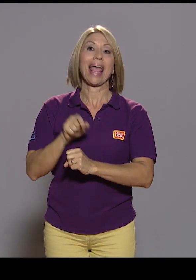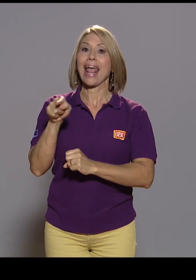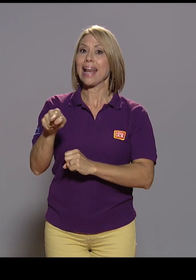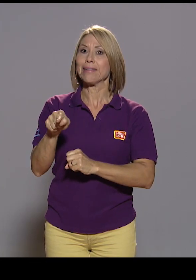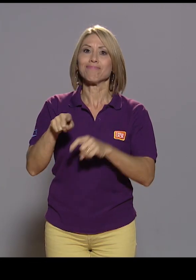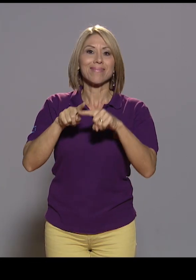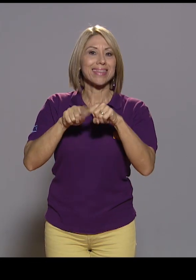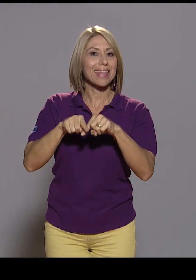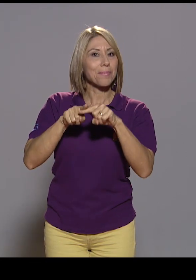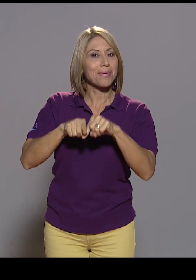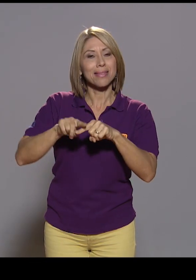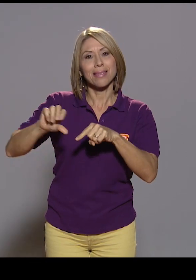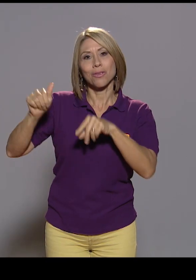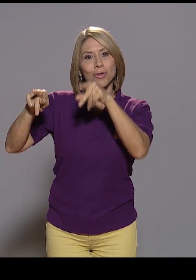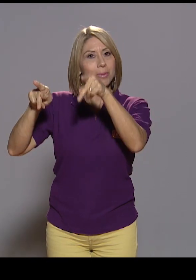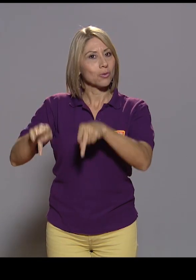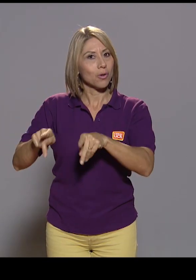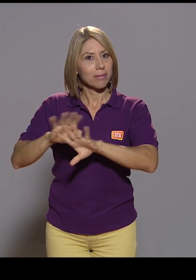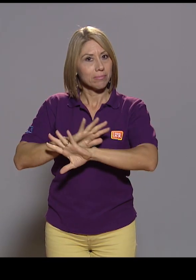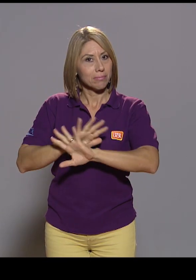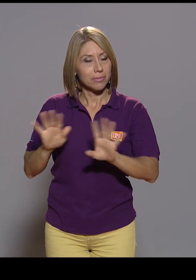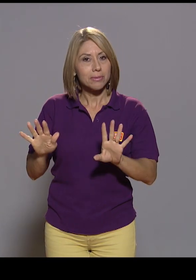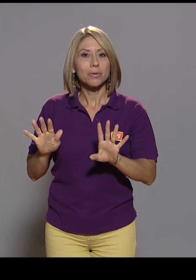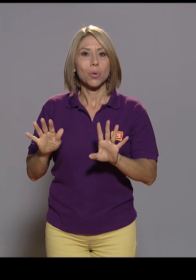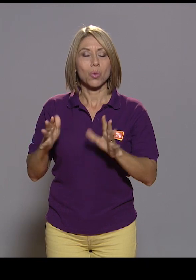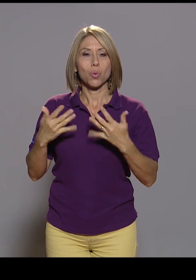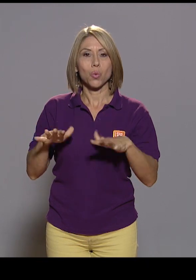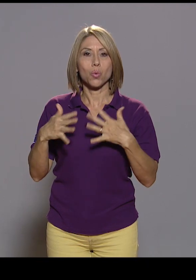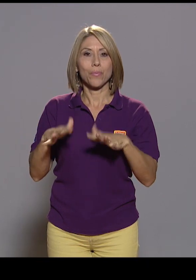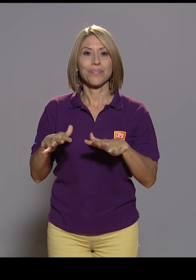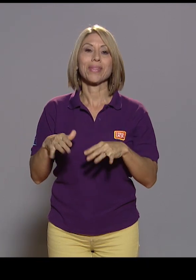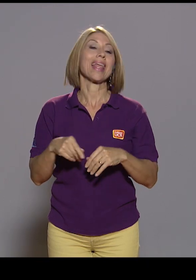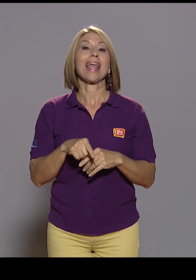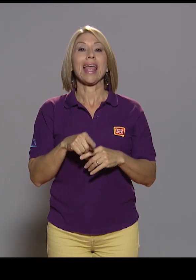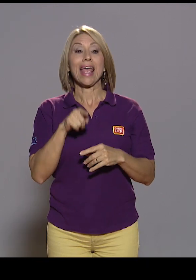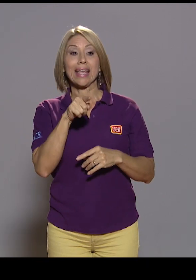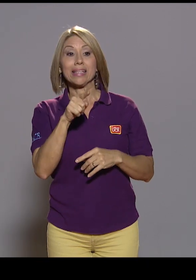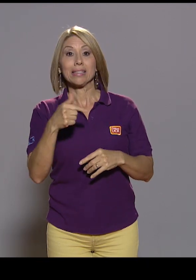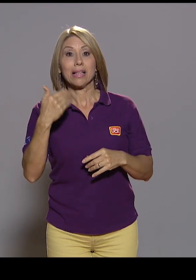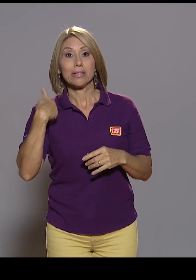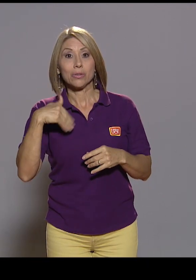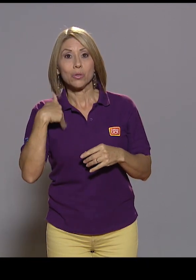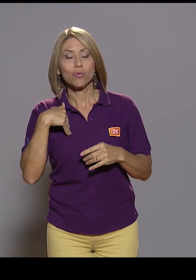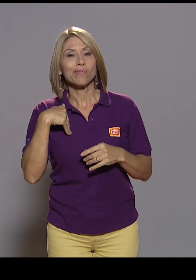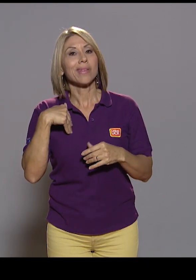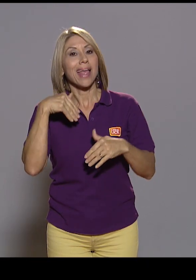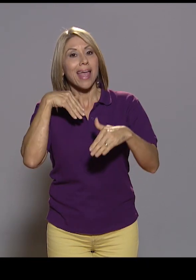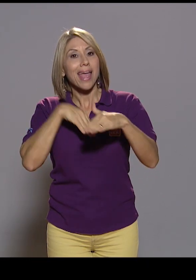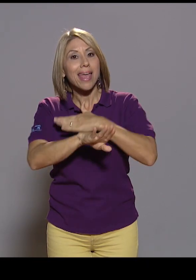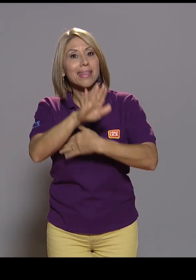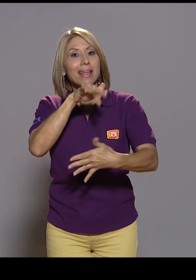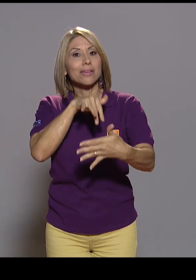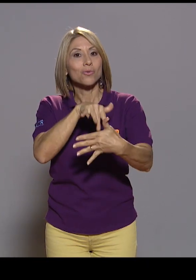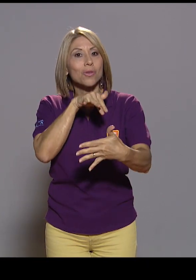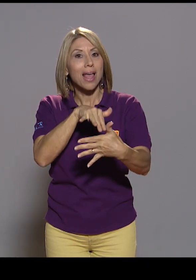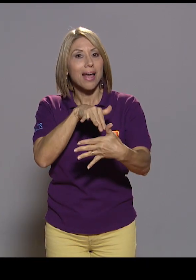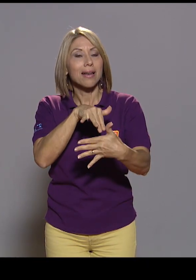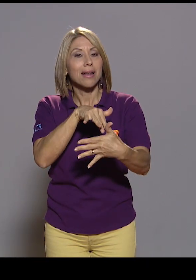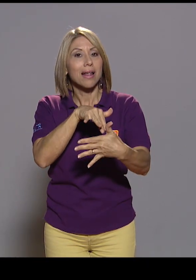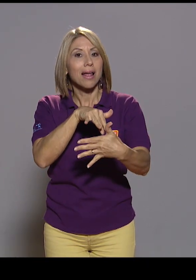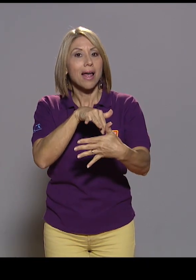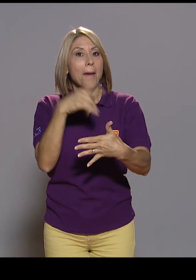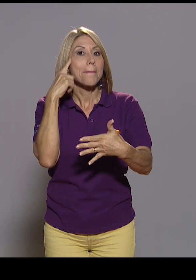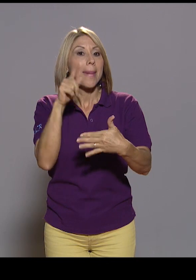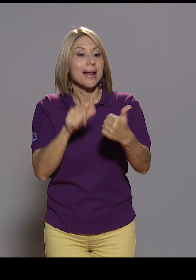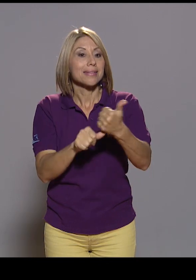dependencia, ¿verdad?, según con el enfoque en que ella venía, ingresa al programa con el objetivo de asistir a su hijo,